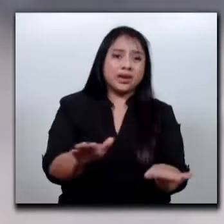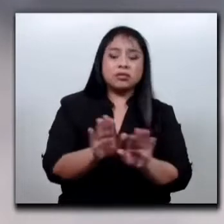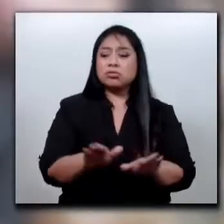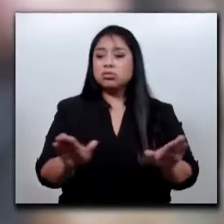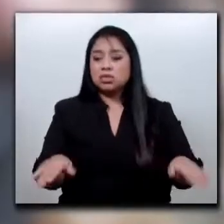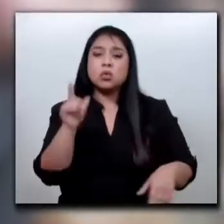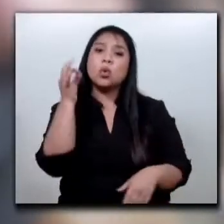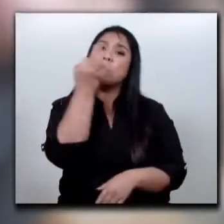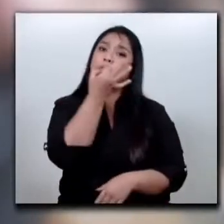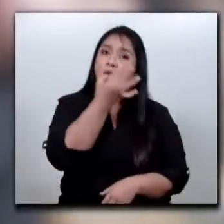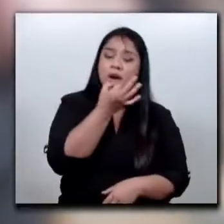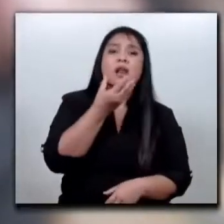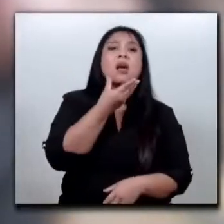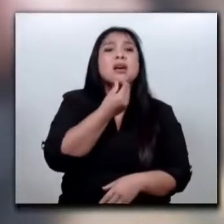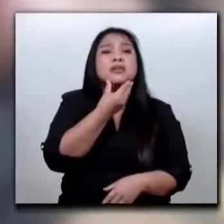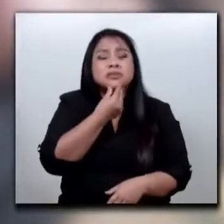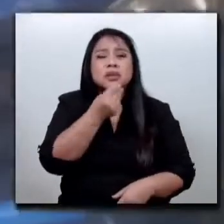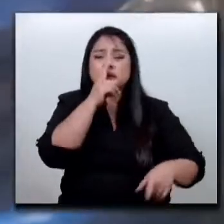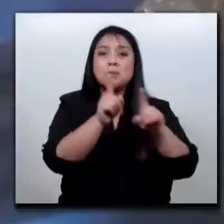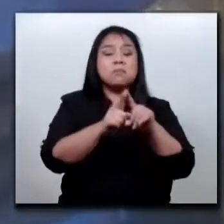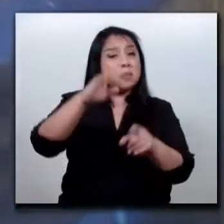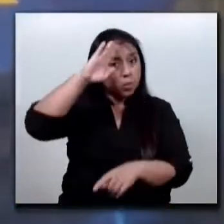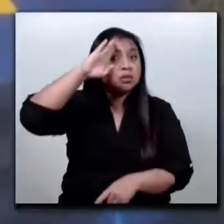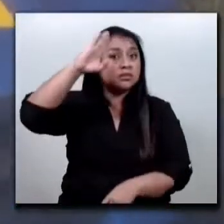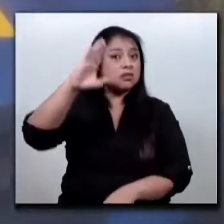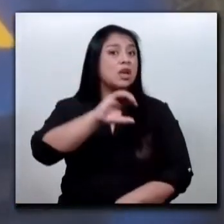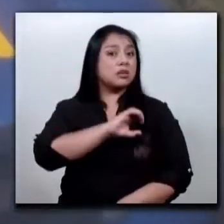ancianos y agentes de las fuerzas de seguridad.